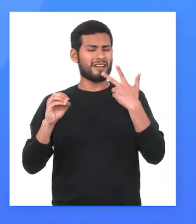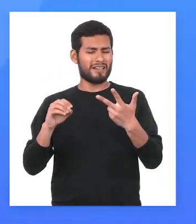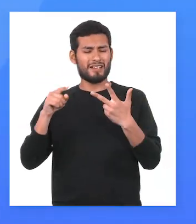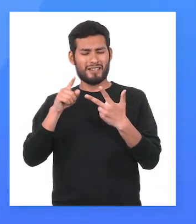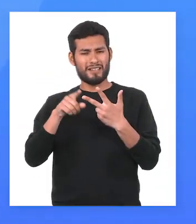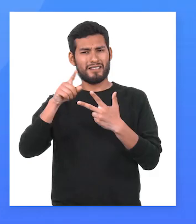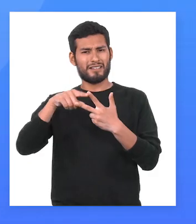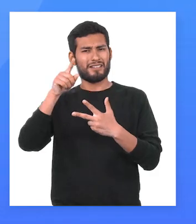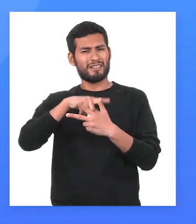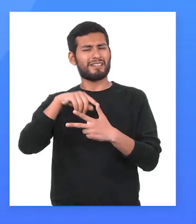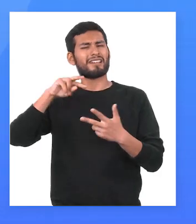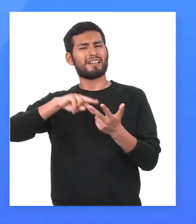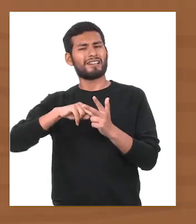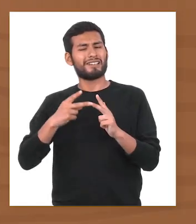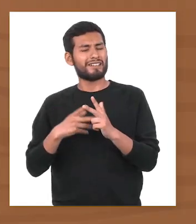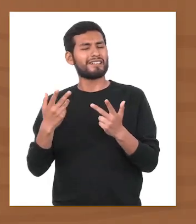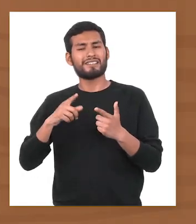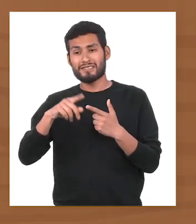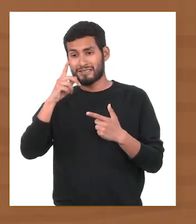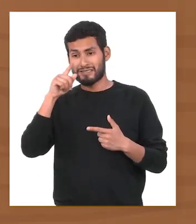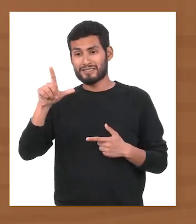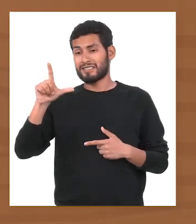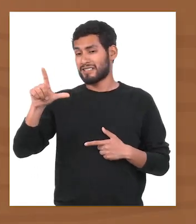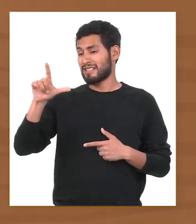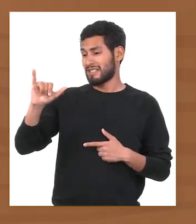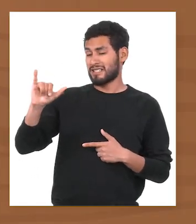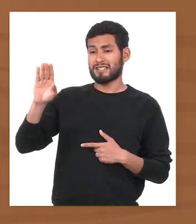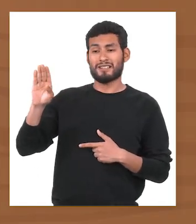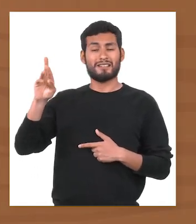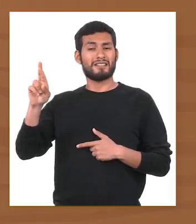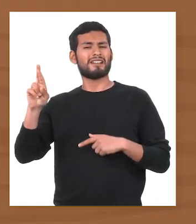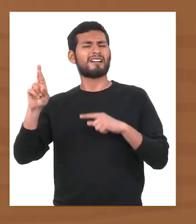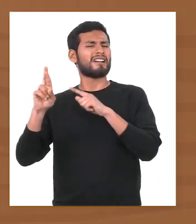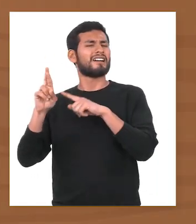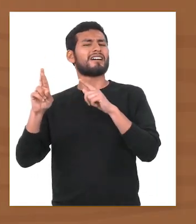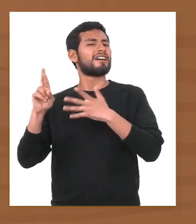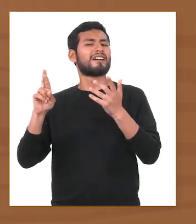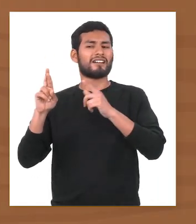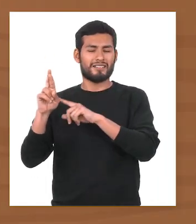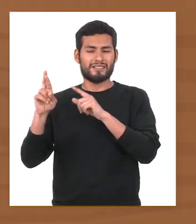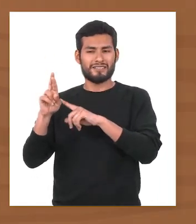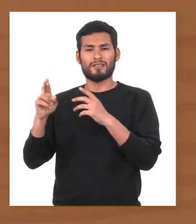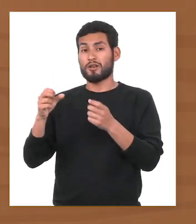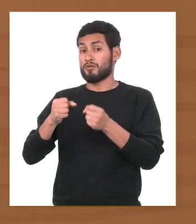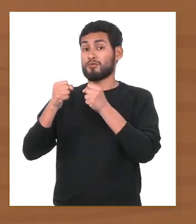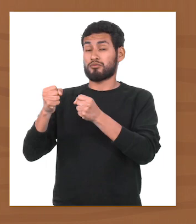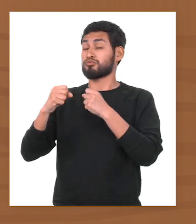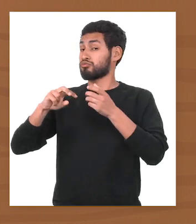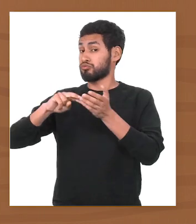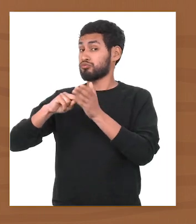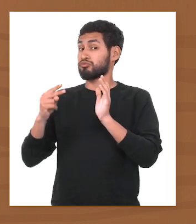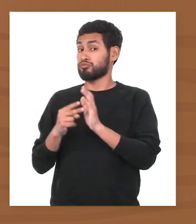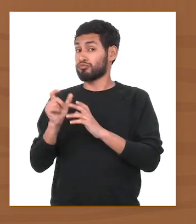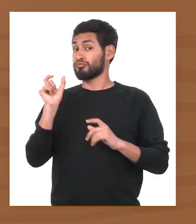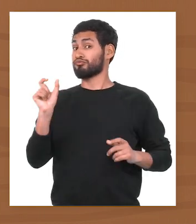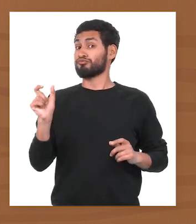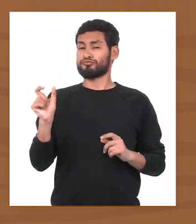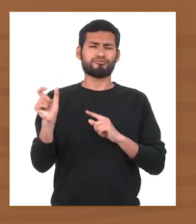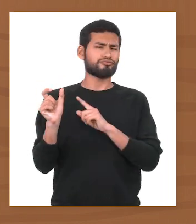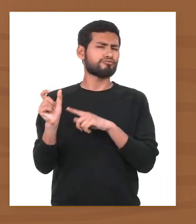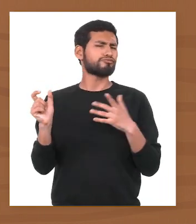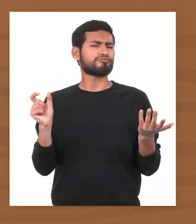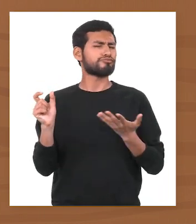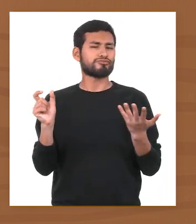tres unidades de significado. La primera parte es libre, que es la parte que contiene la fuerza de significado de la palabra